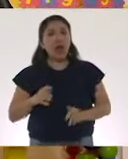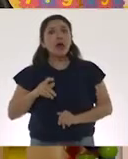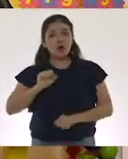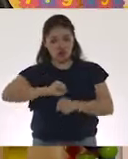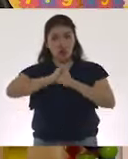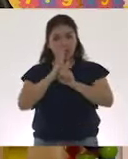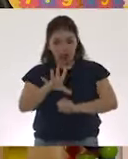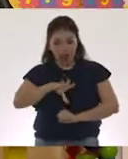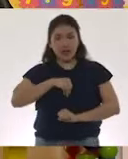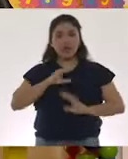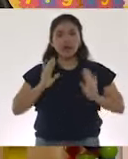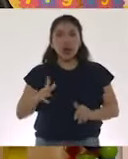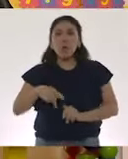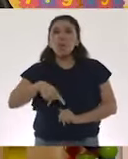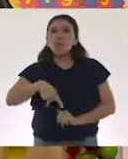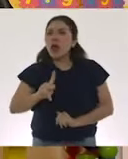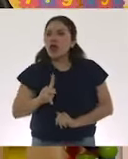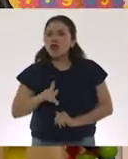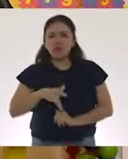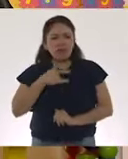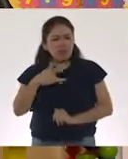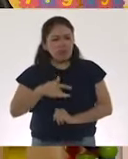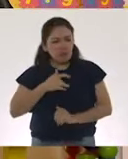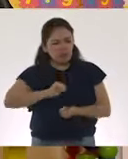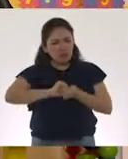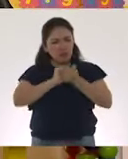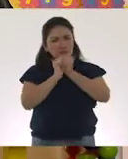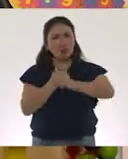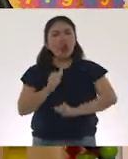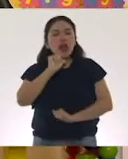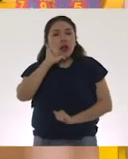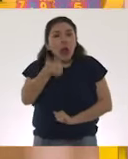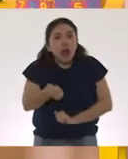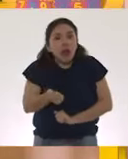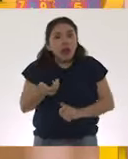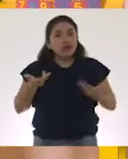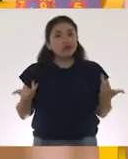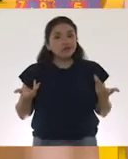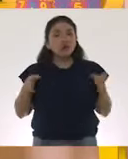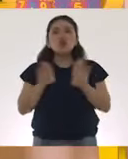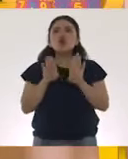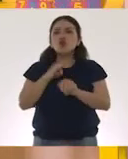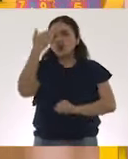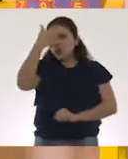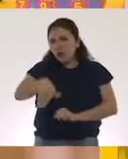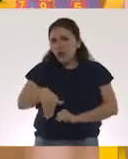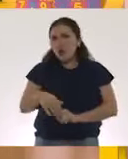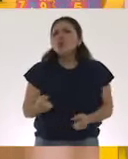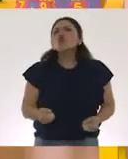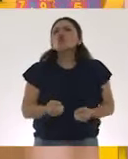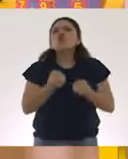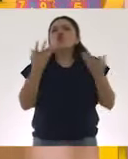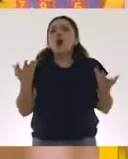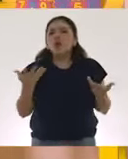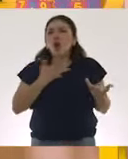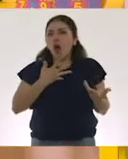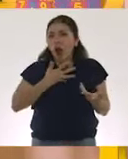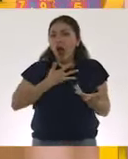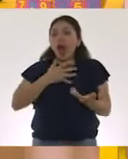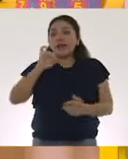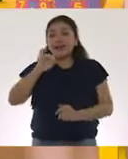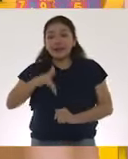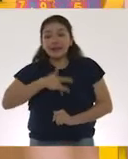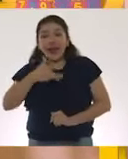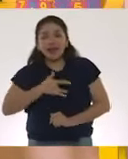coronavirus. Pero que no van a desarrollar estos signos y síntomas. ¿Cómo sabemos cuántos no desarrollan